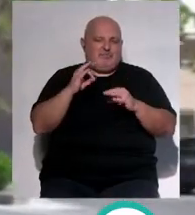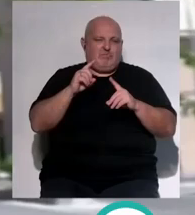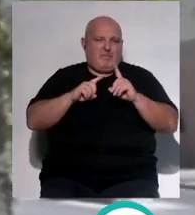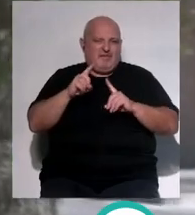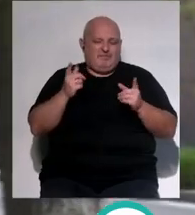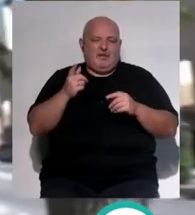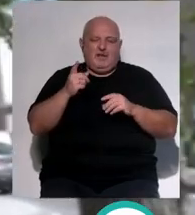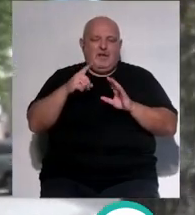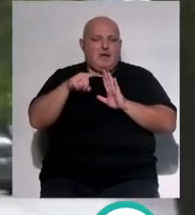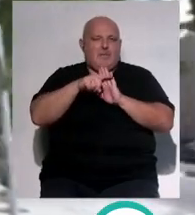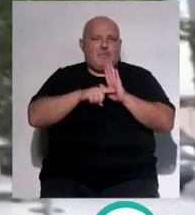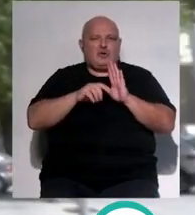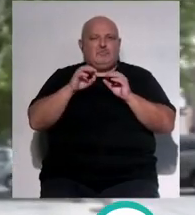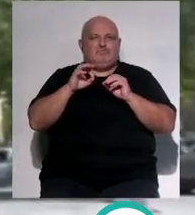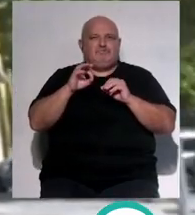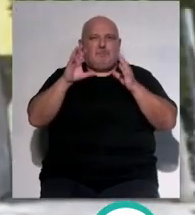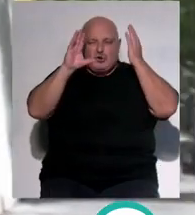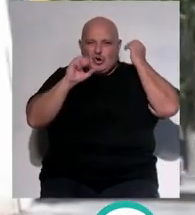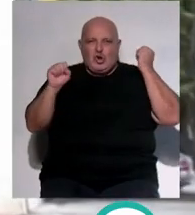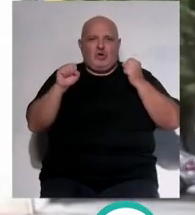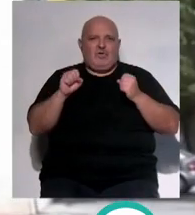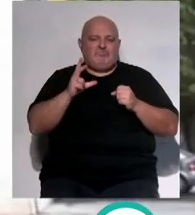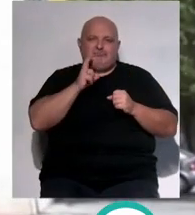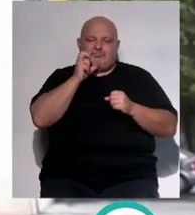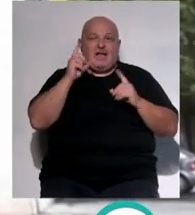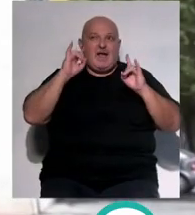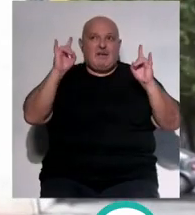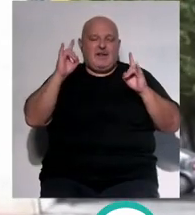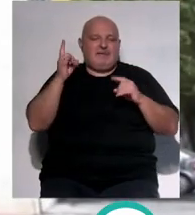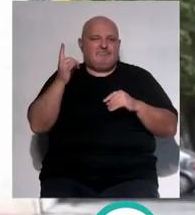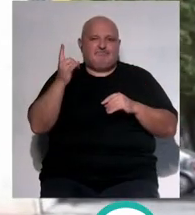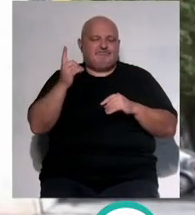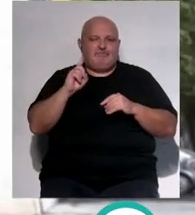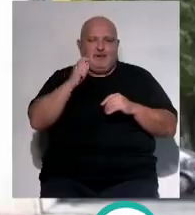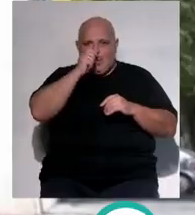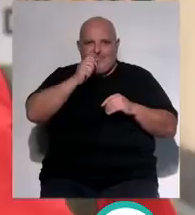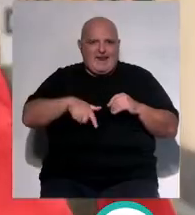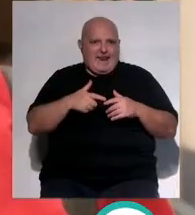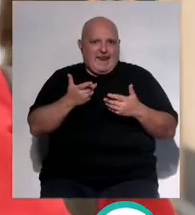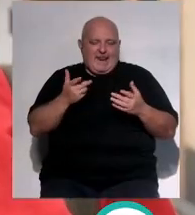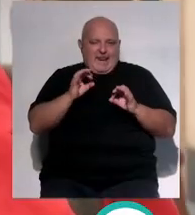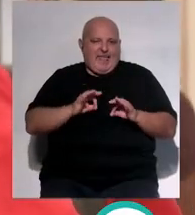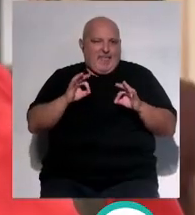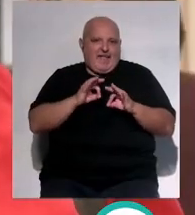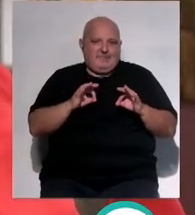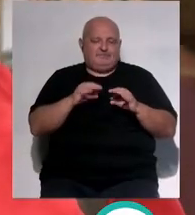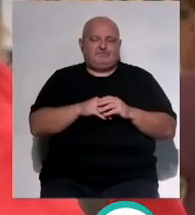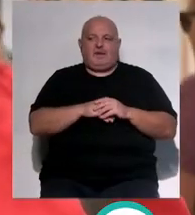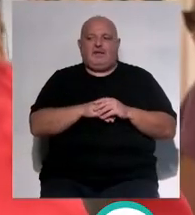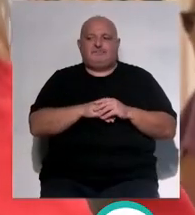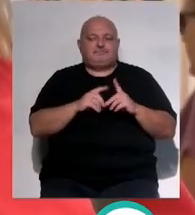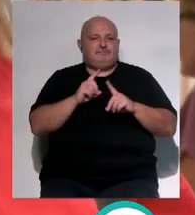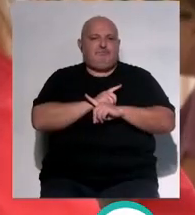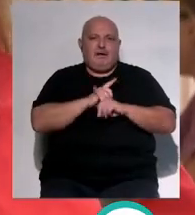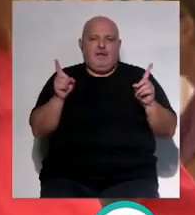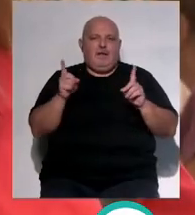protocolo completamente deficiente solamente tenemos unas alarmas que no sirven absolutamente para nada y no